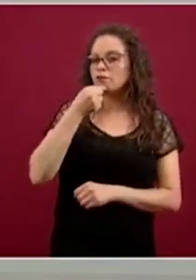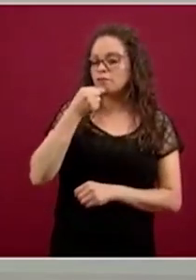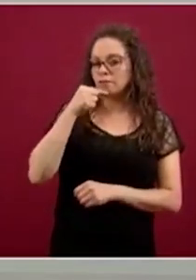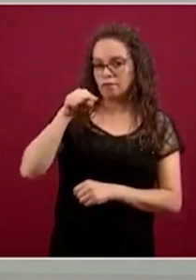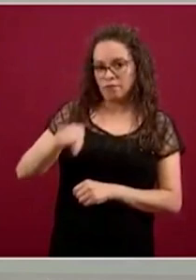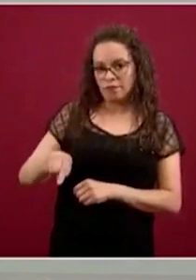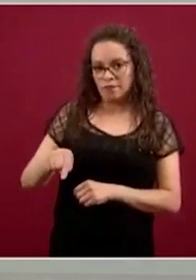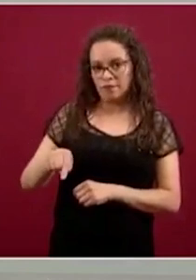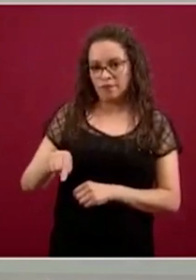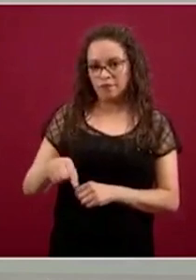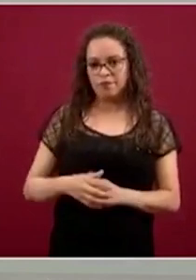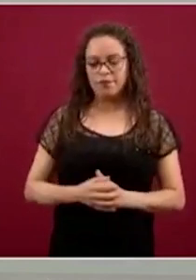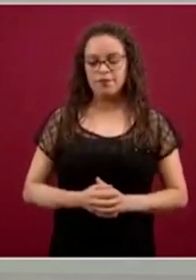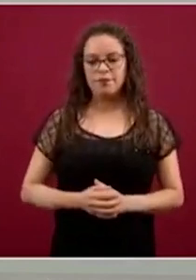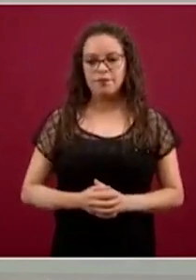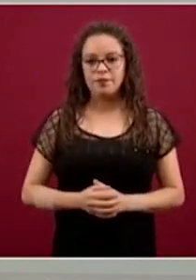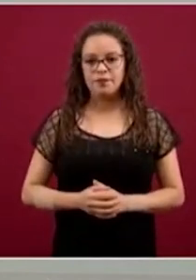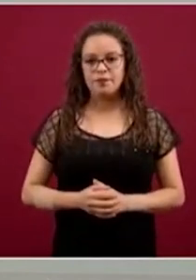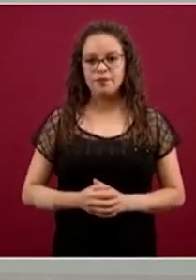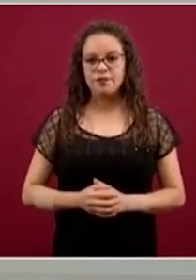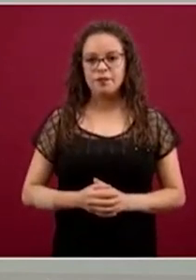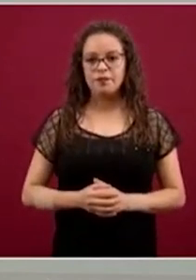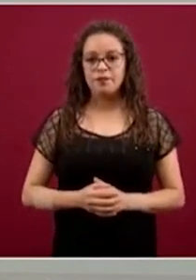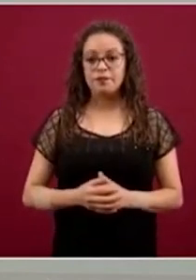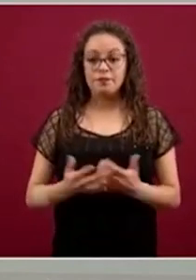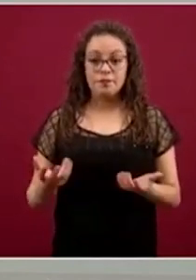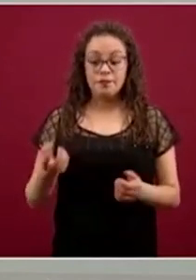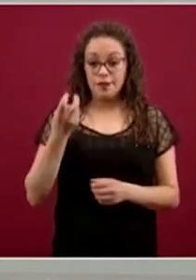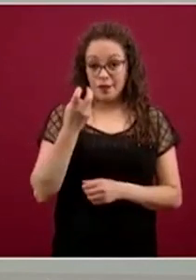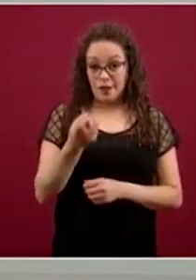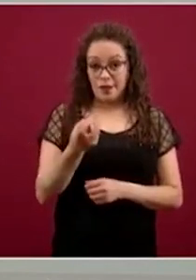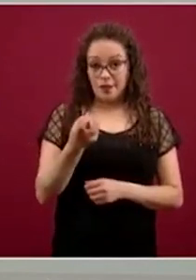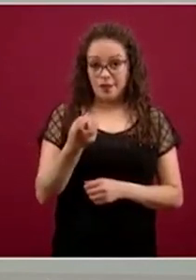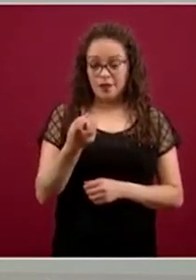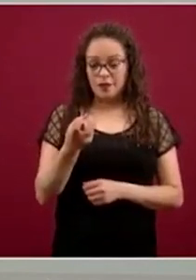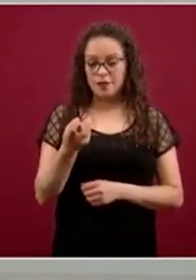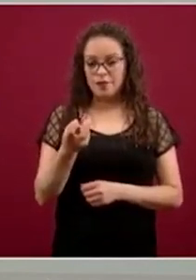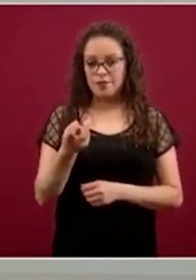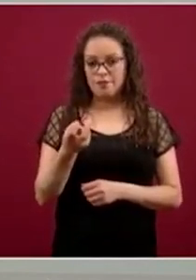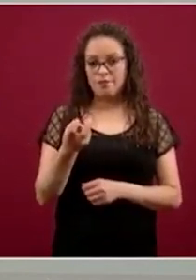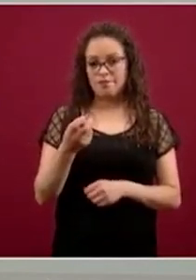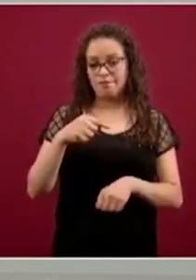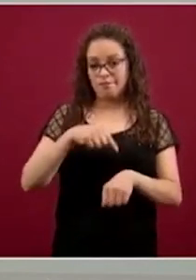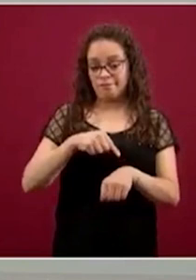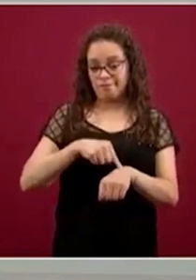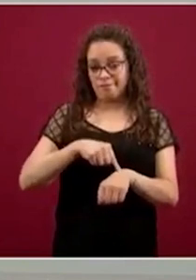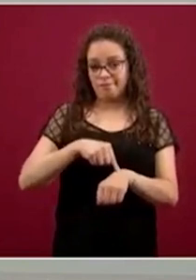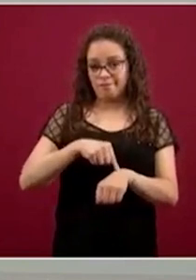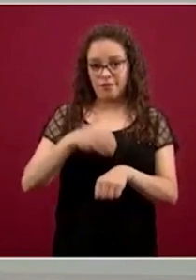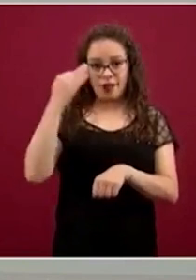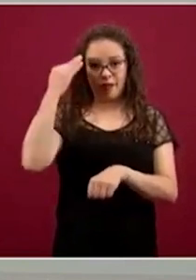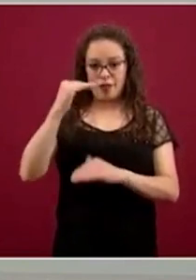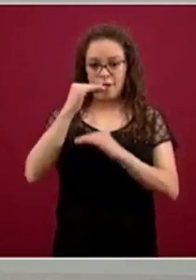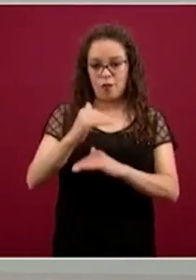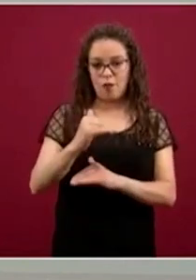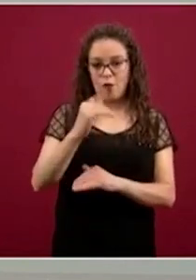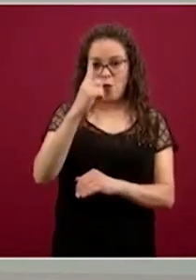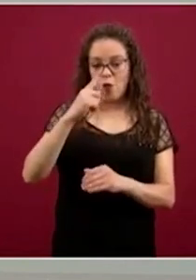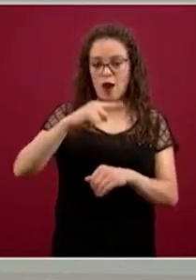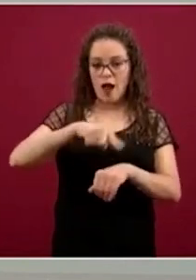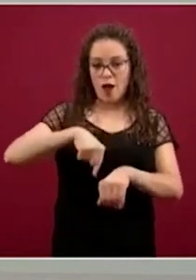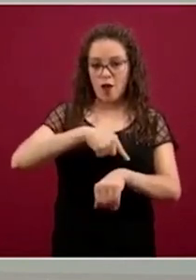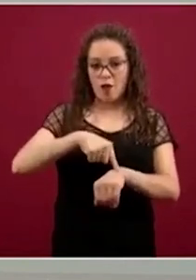correctamente. Pero esa hora se las vamos a dedicar a ustedes, niñas y niños en